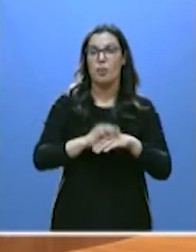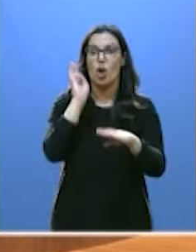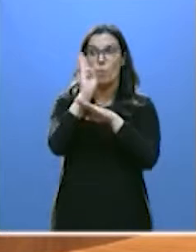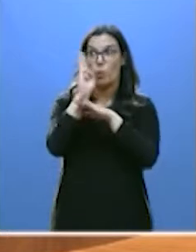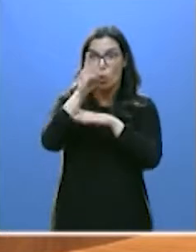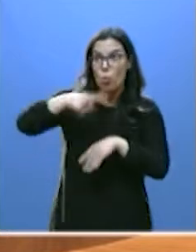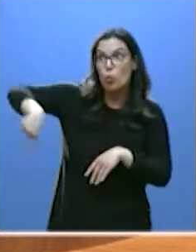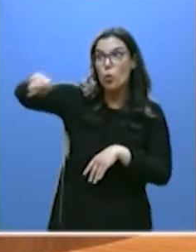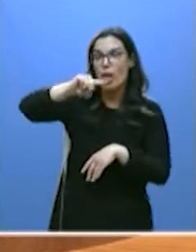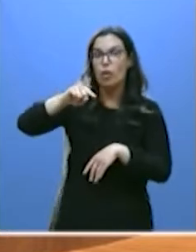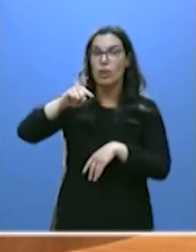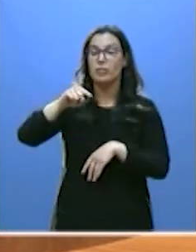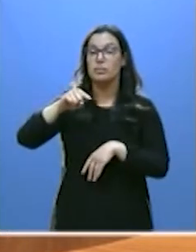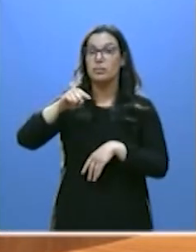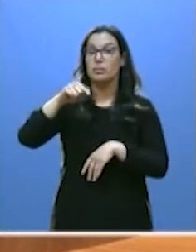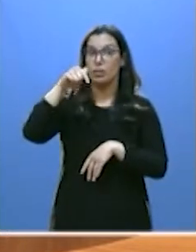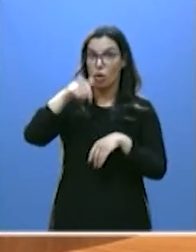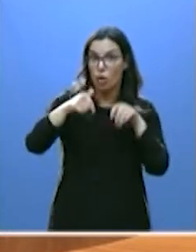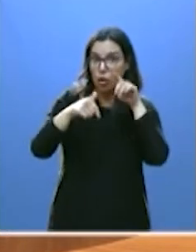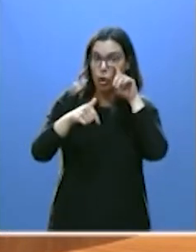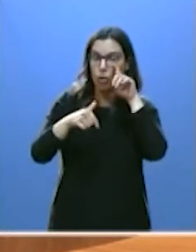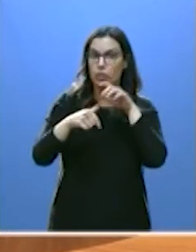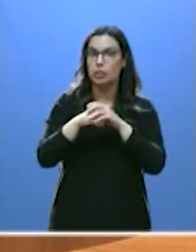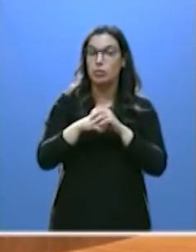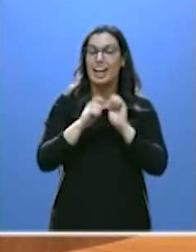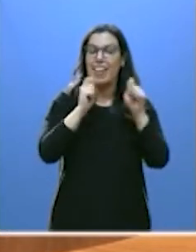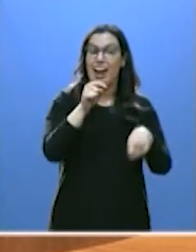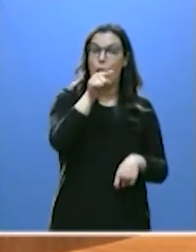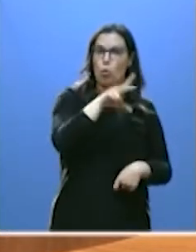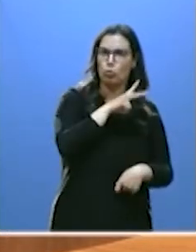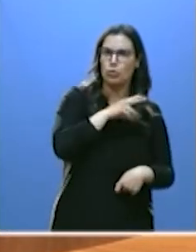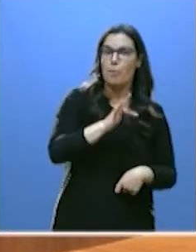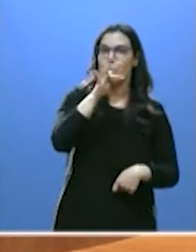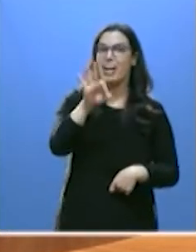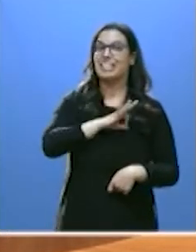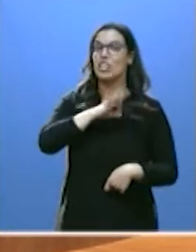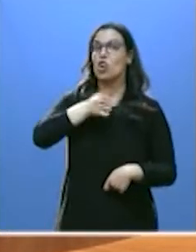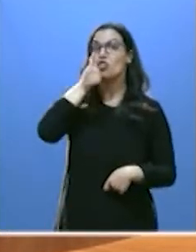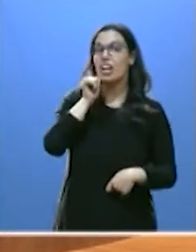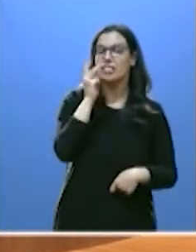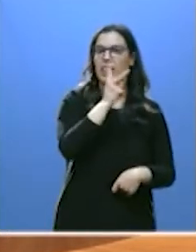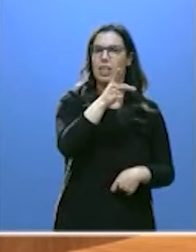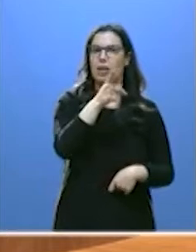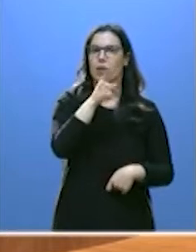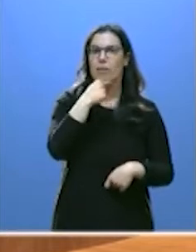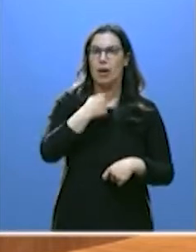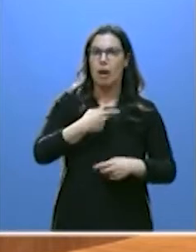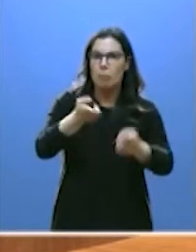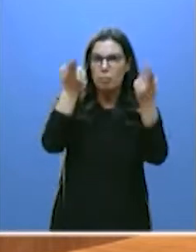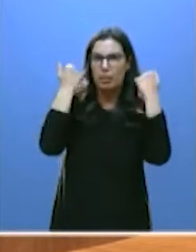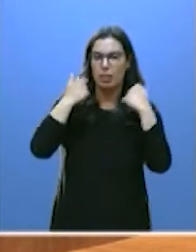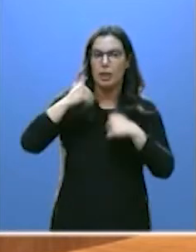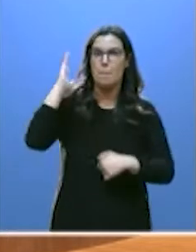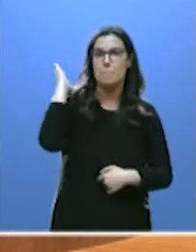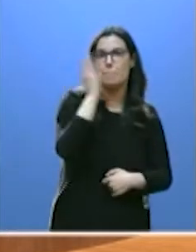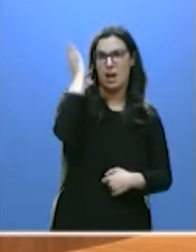esta Cámara le van a dar a usted y al señor Sánchez hoy una lección de honradez, de dignidad